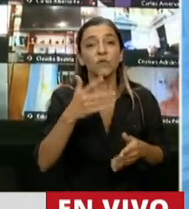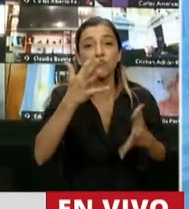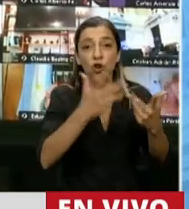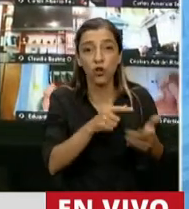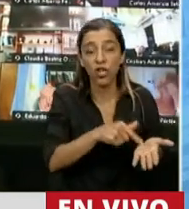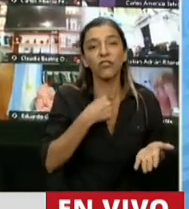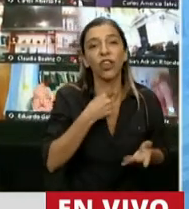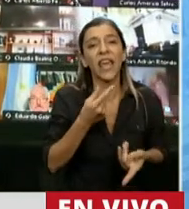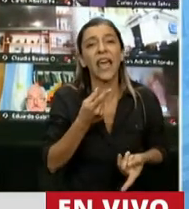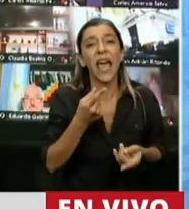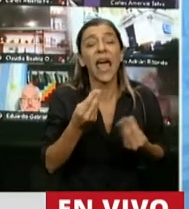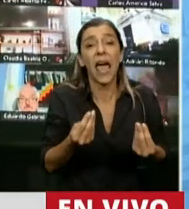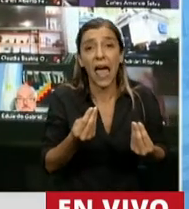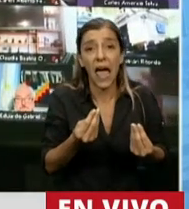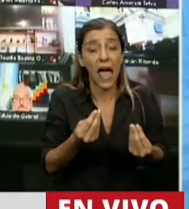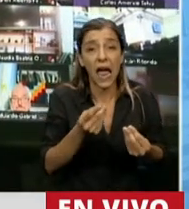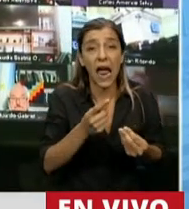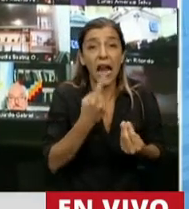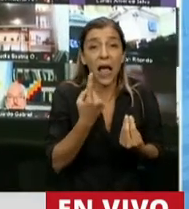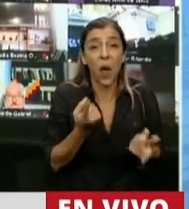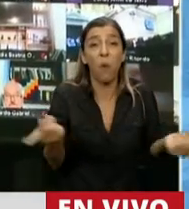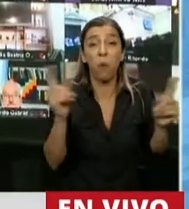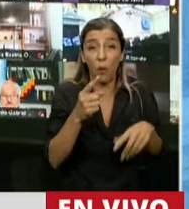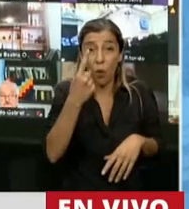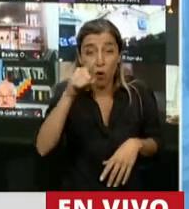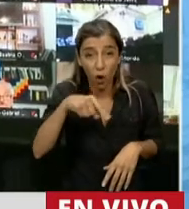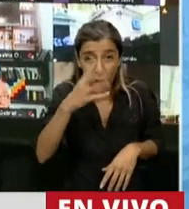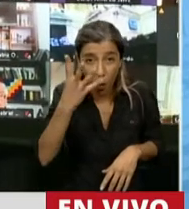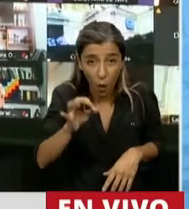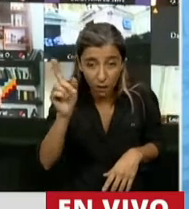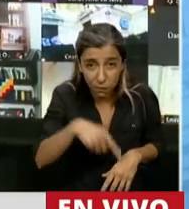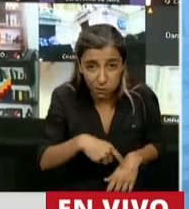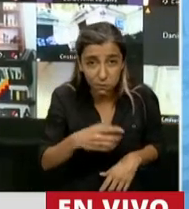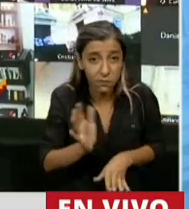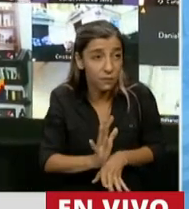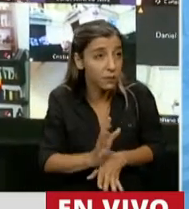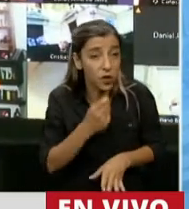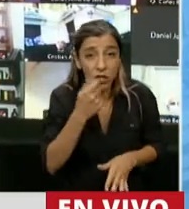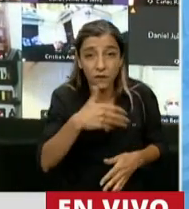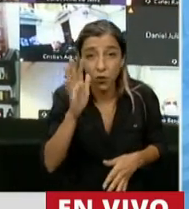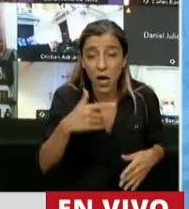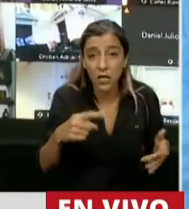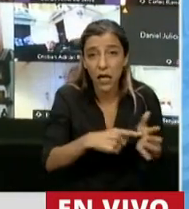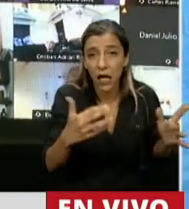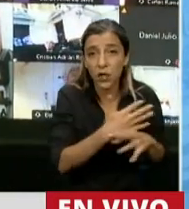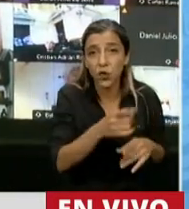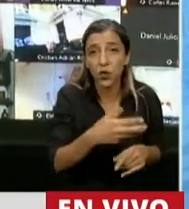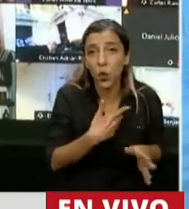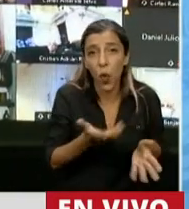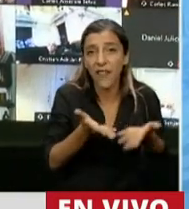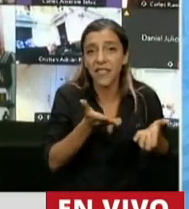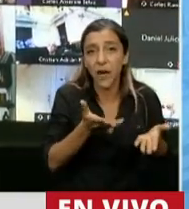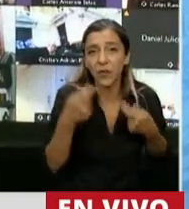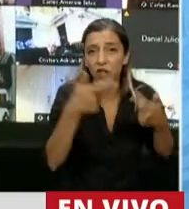al coeficiente previo a esa situación, al 1,40, como si CABA no hubiese recibido ese servicio y